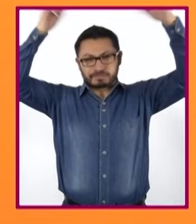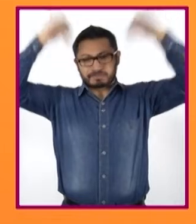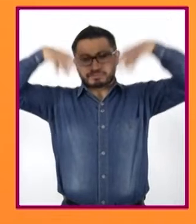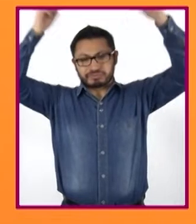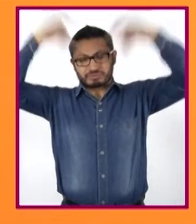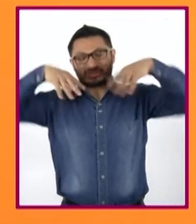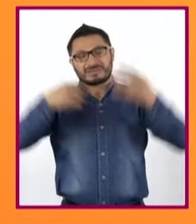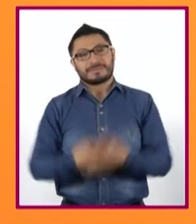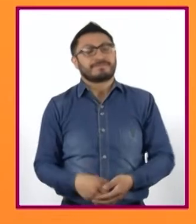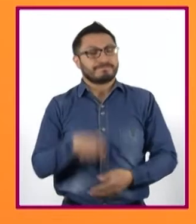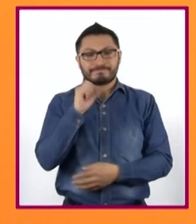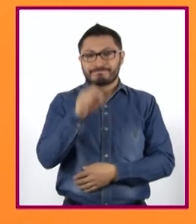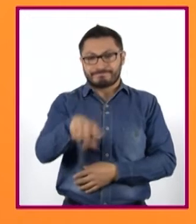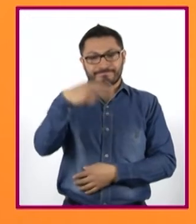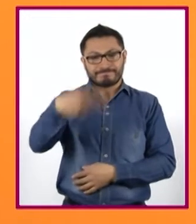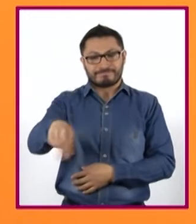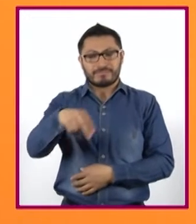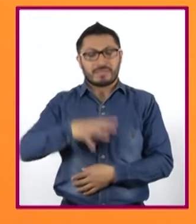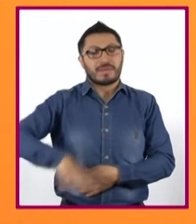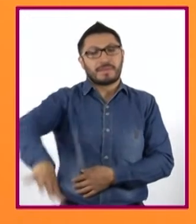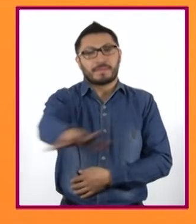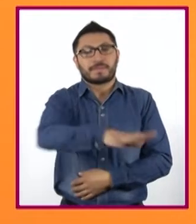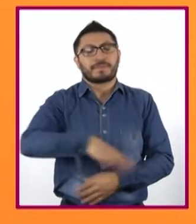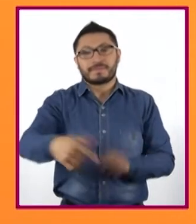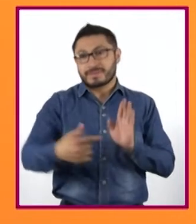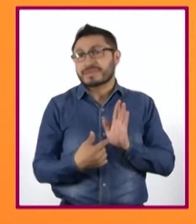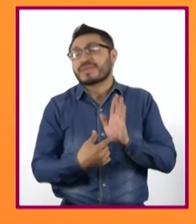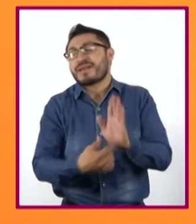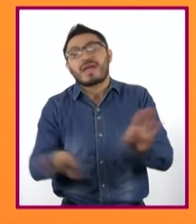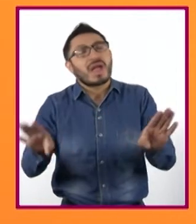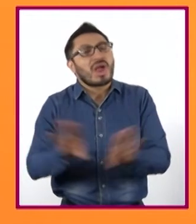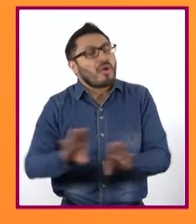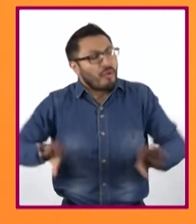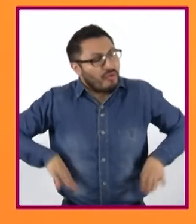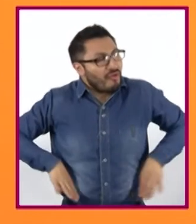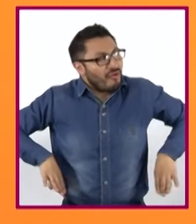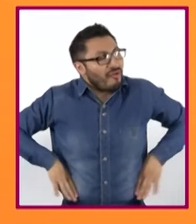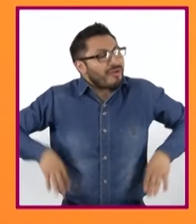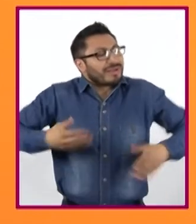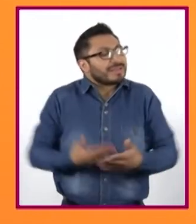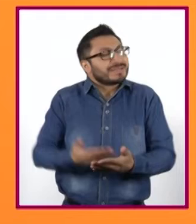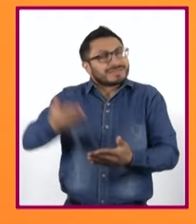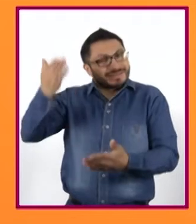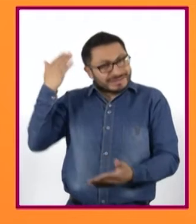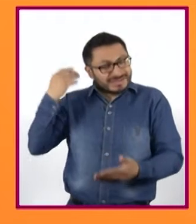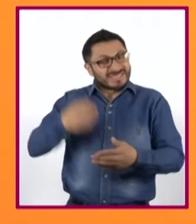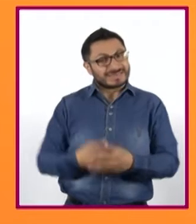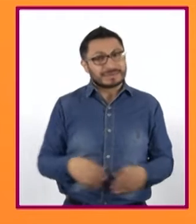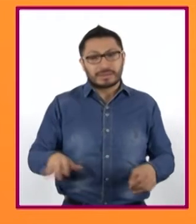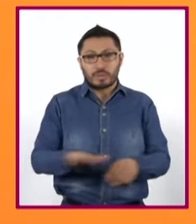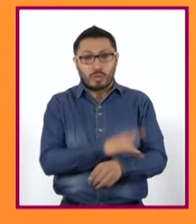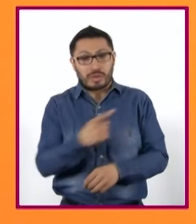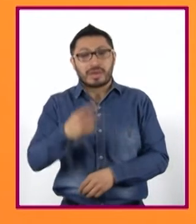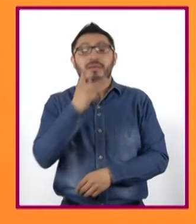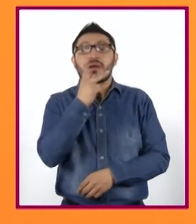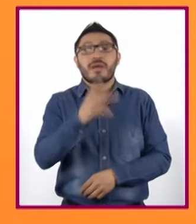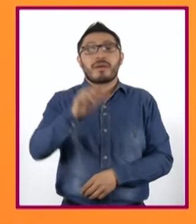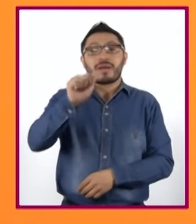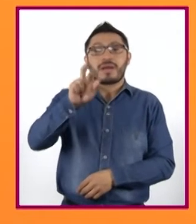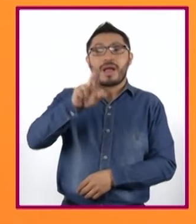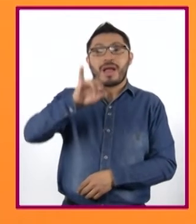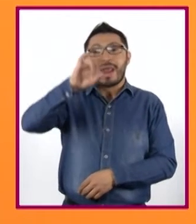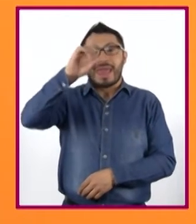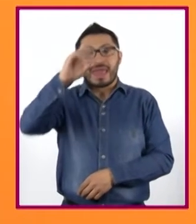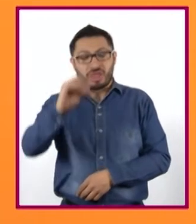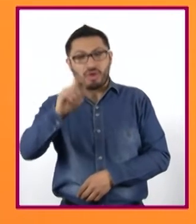El mismo nombre de esta área nos indica cómo eran sus condiciones ambientales, pues la palabra árido se